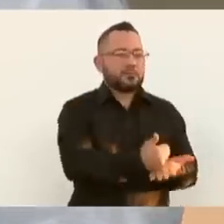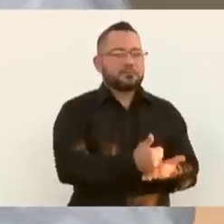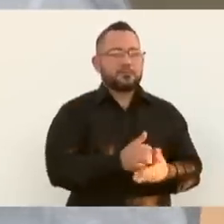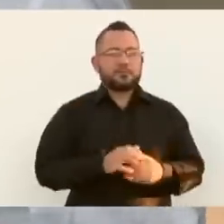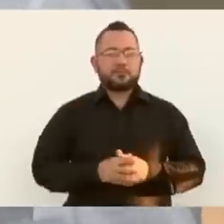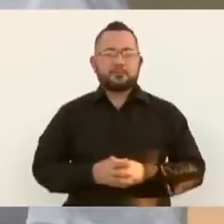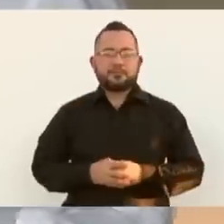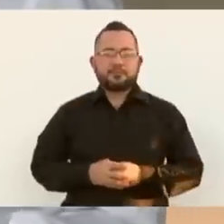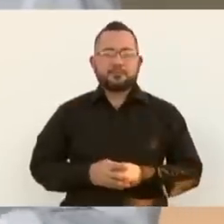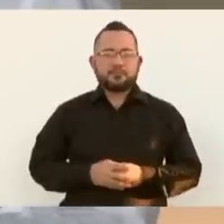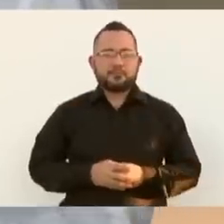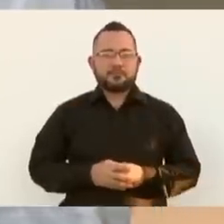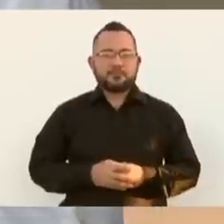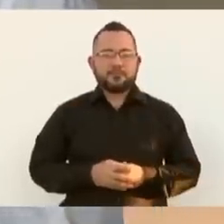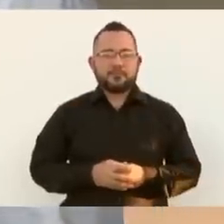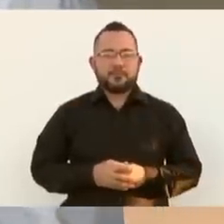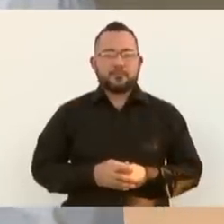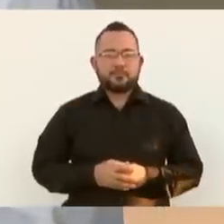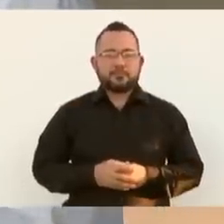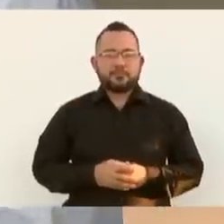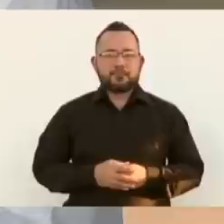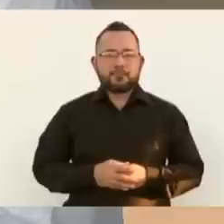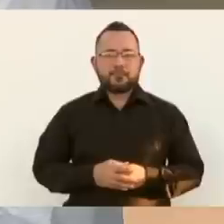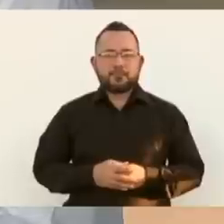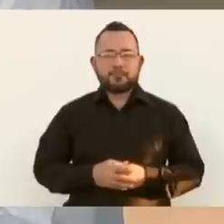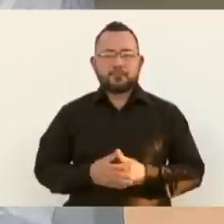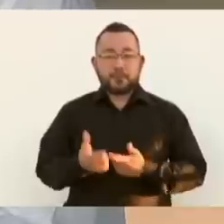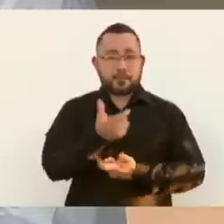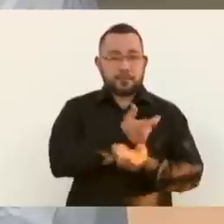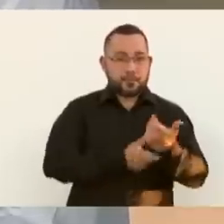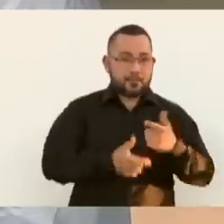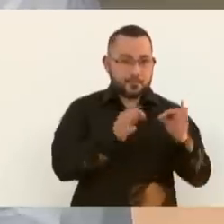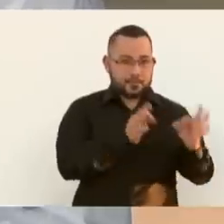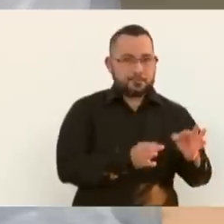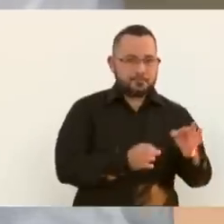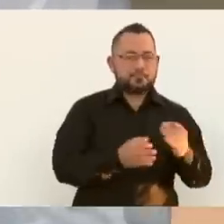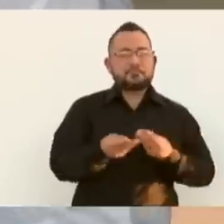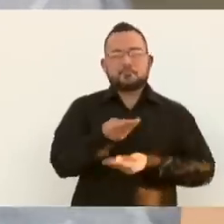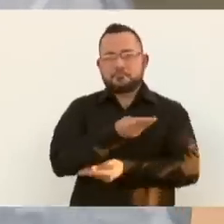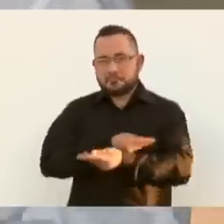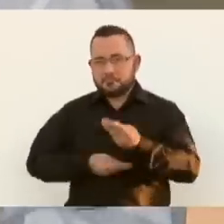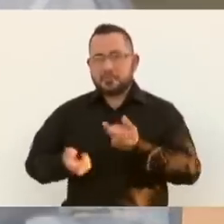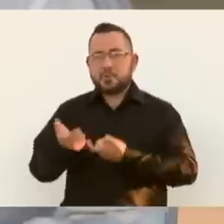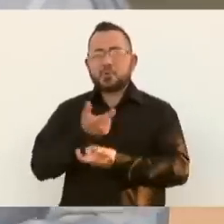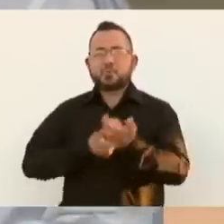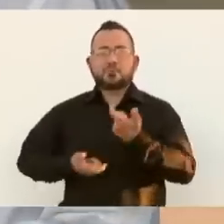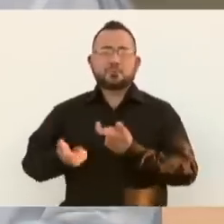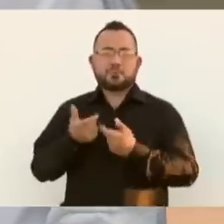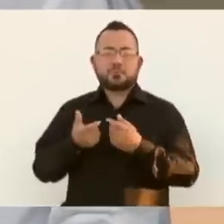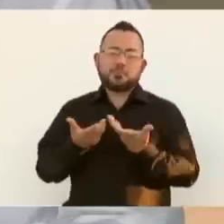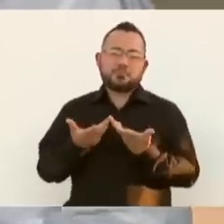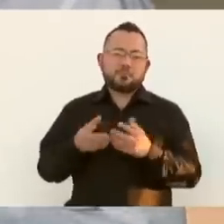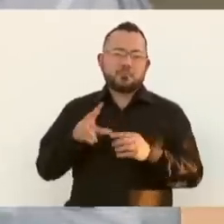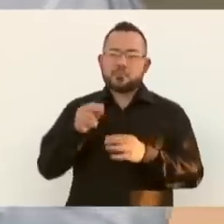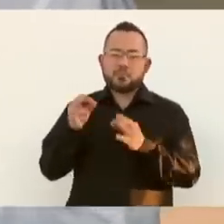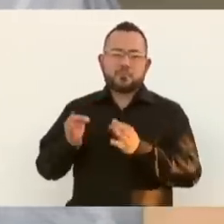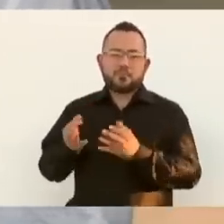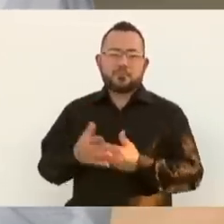y de la economía informal. Vamos a seguir